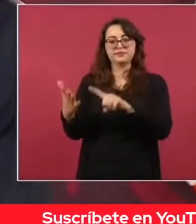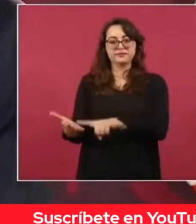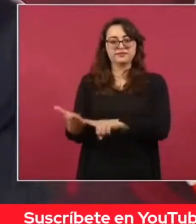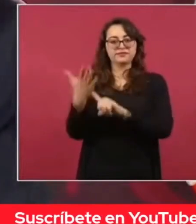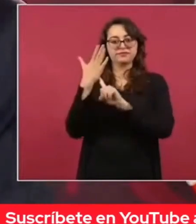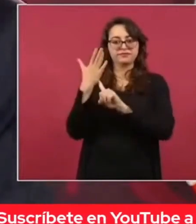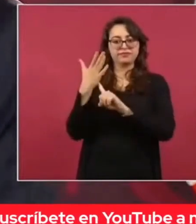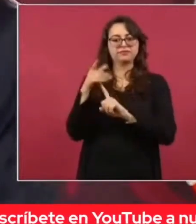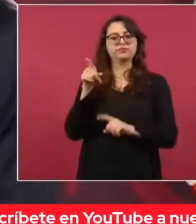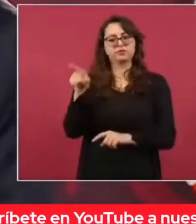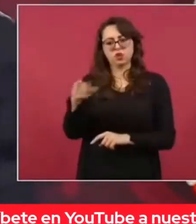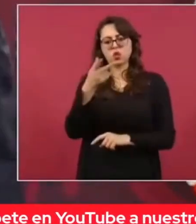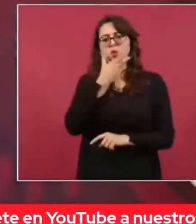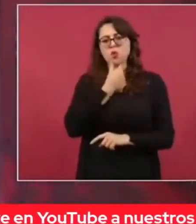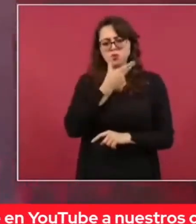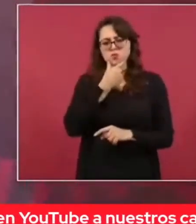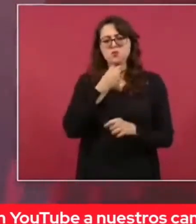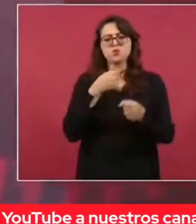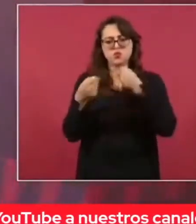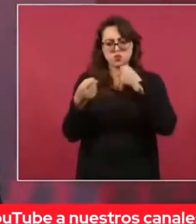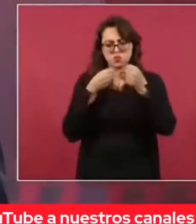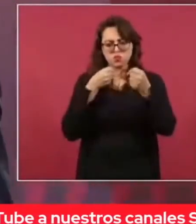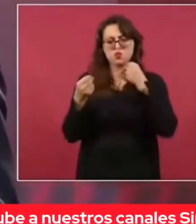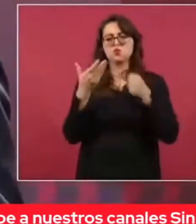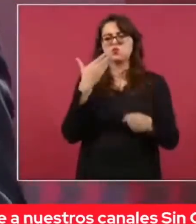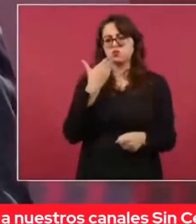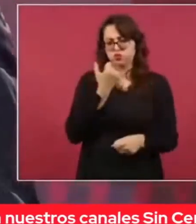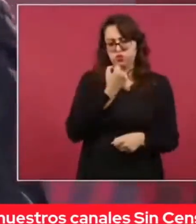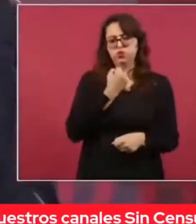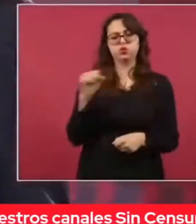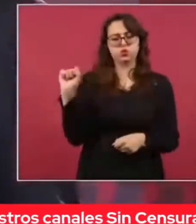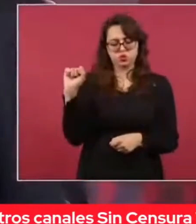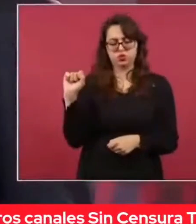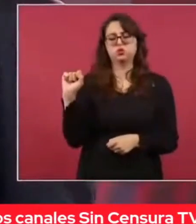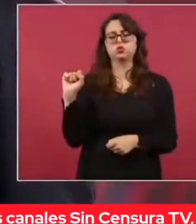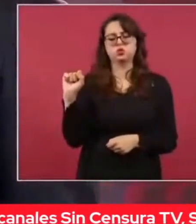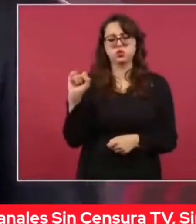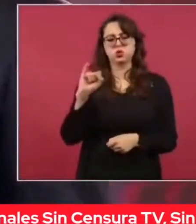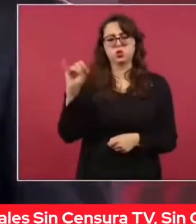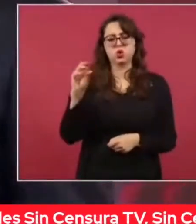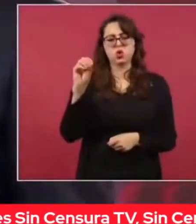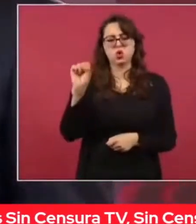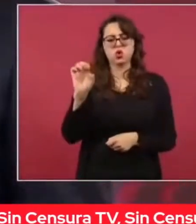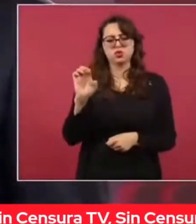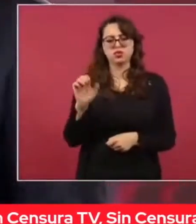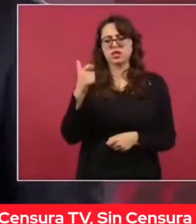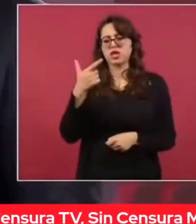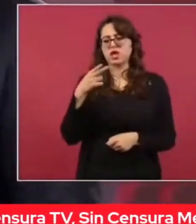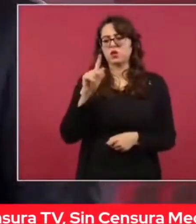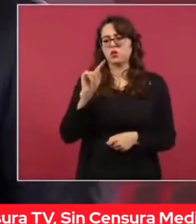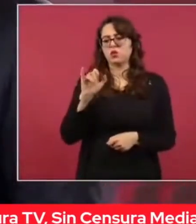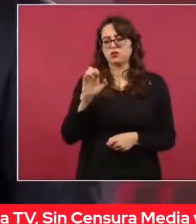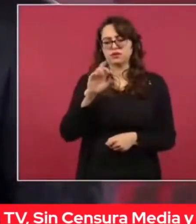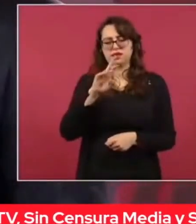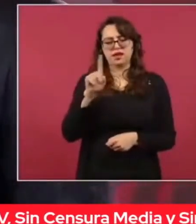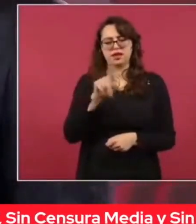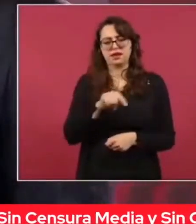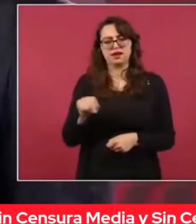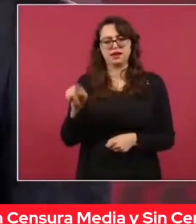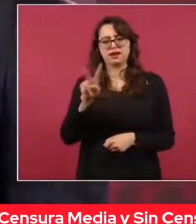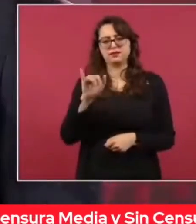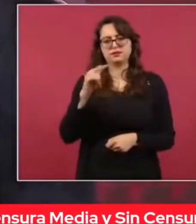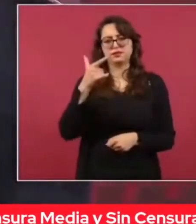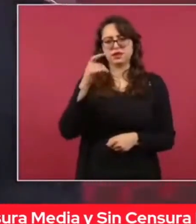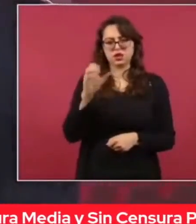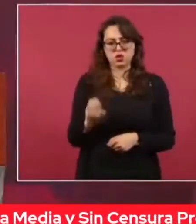gran periodista José Gutiérrez vivó no lo vamos a olvidar aunque está